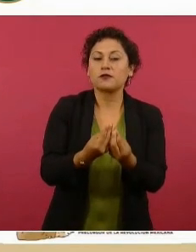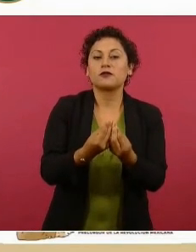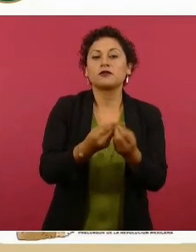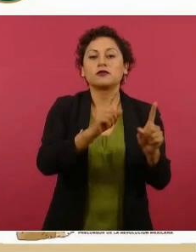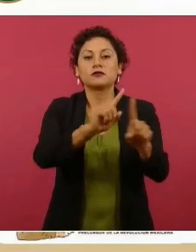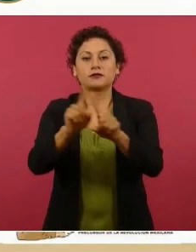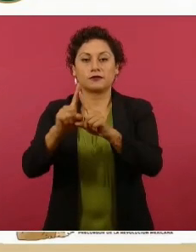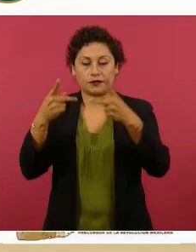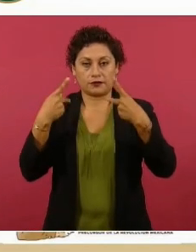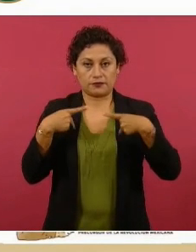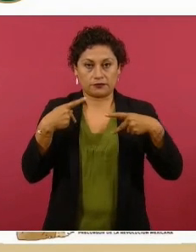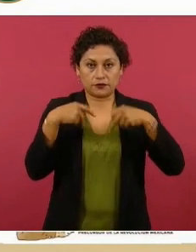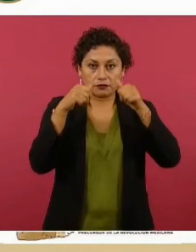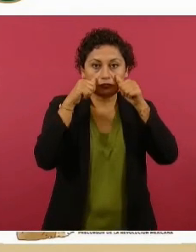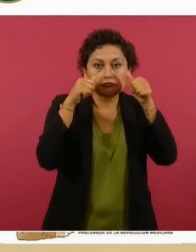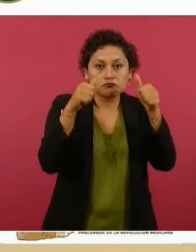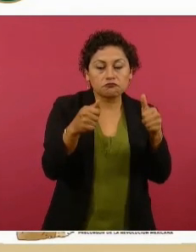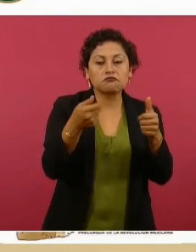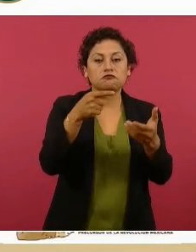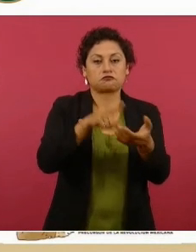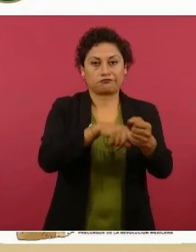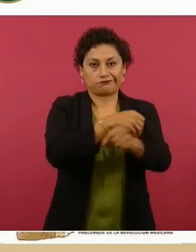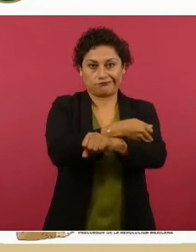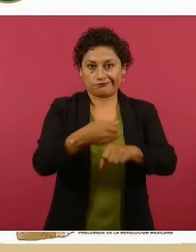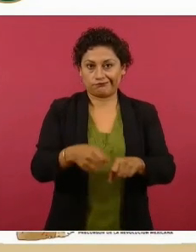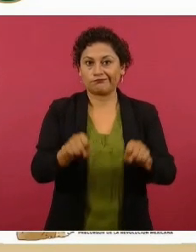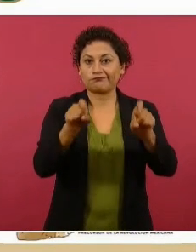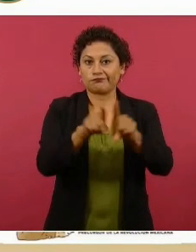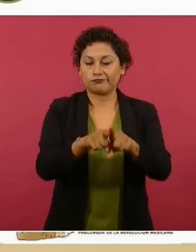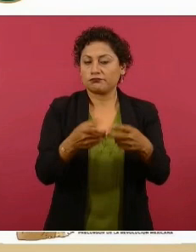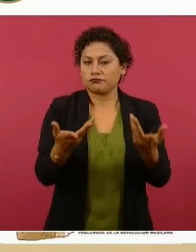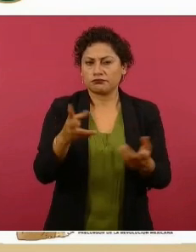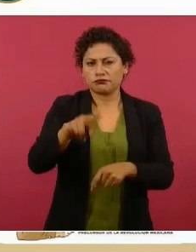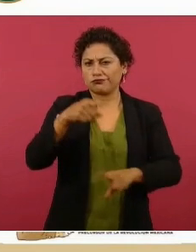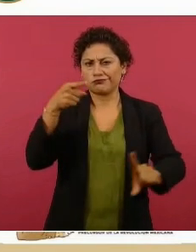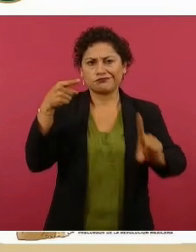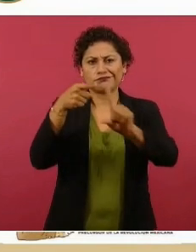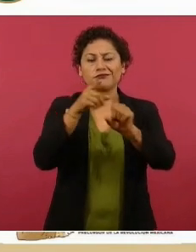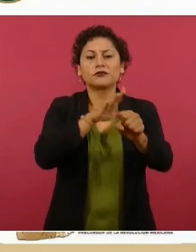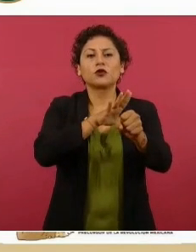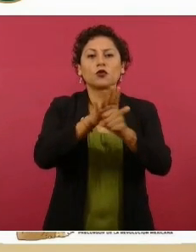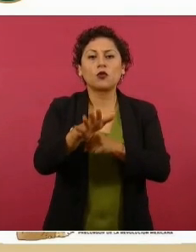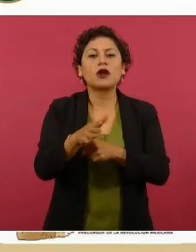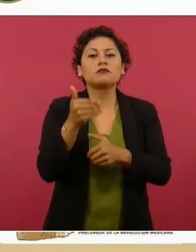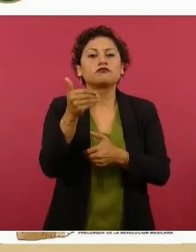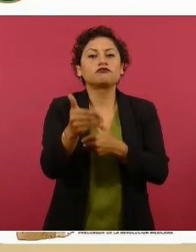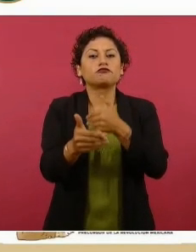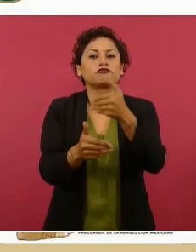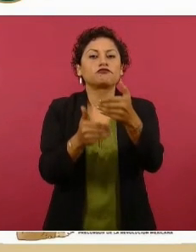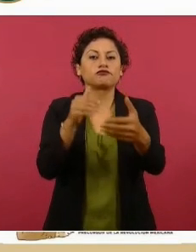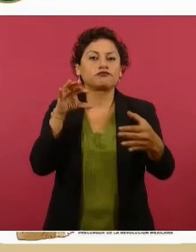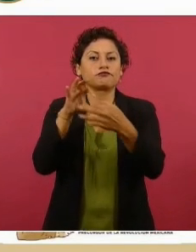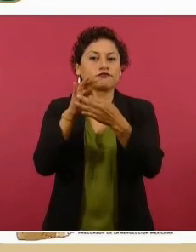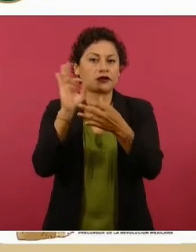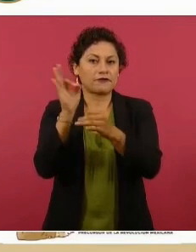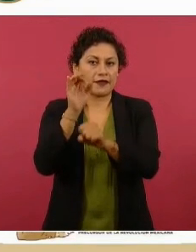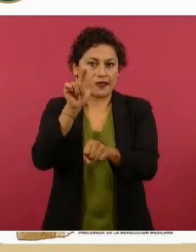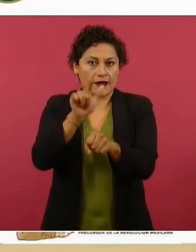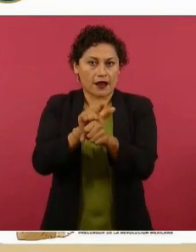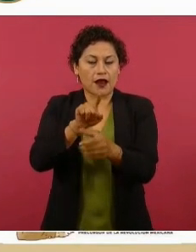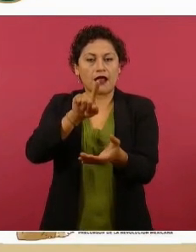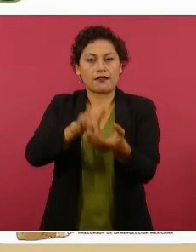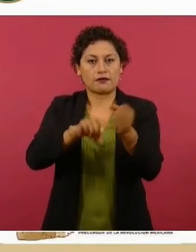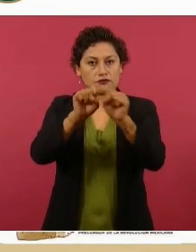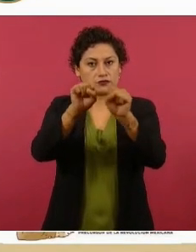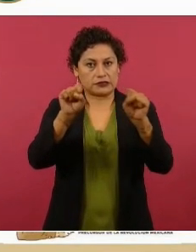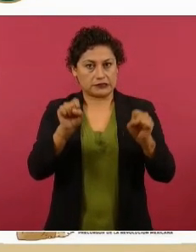individuos y las familias. Y la idea es que en el proceso de ampliación, el proceso de federalización de los sistemas estatales